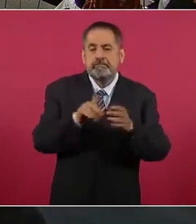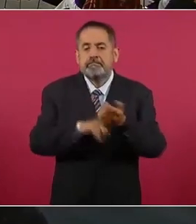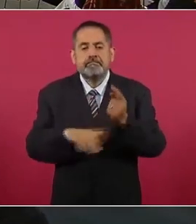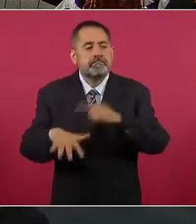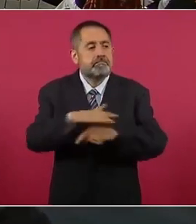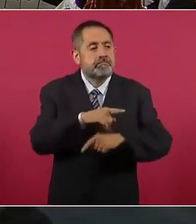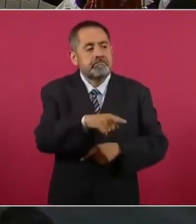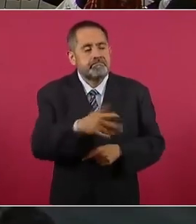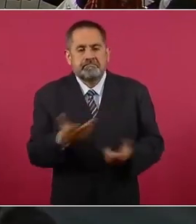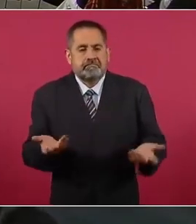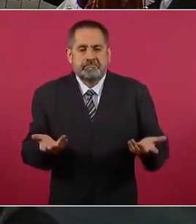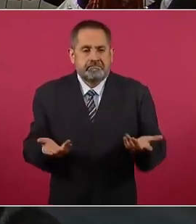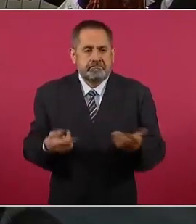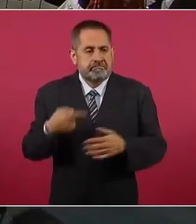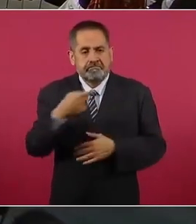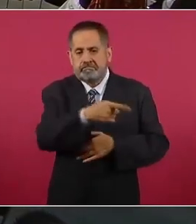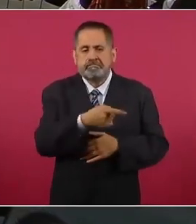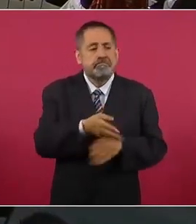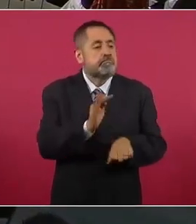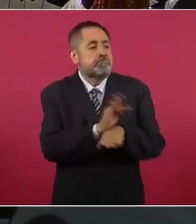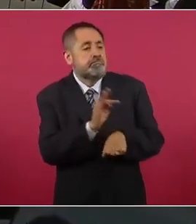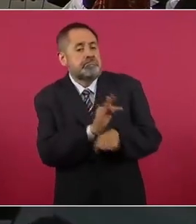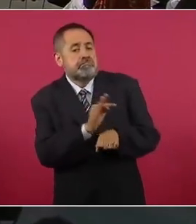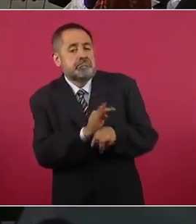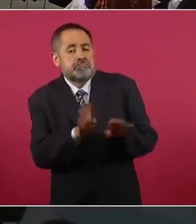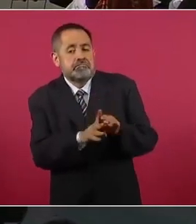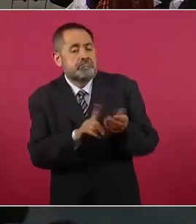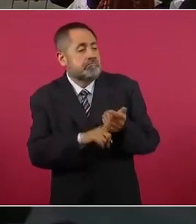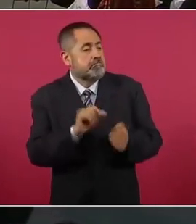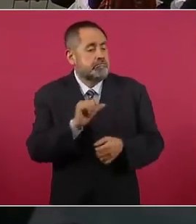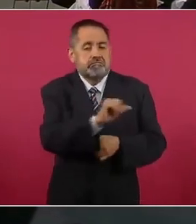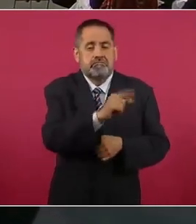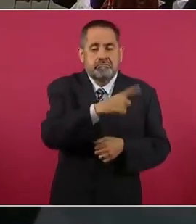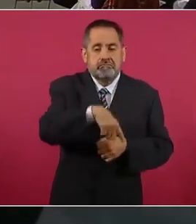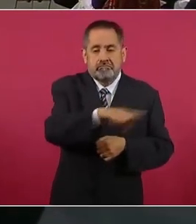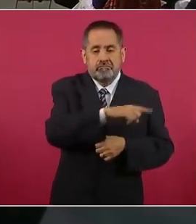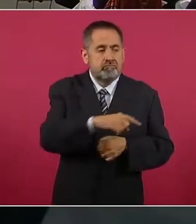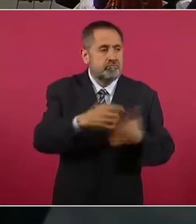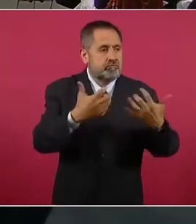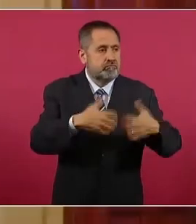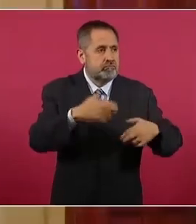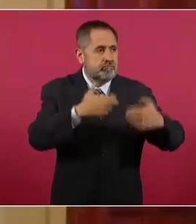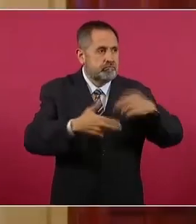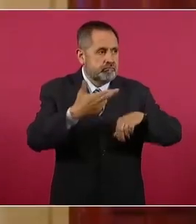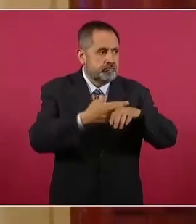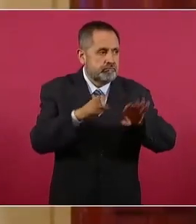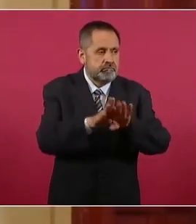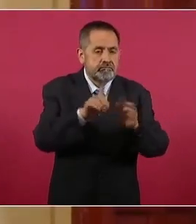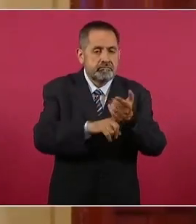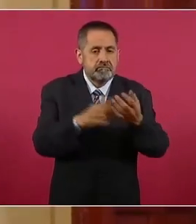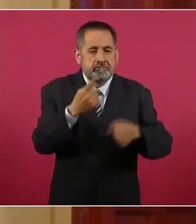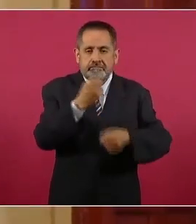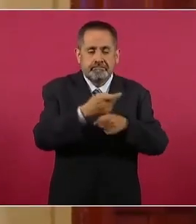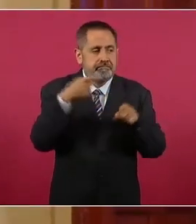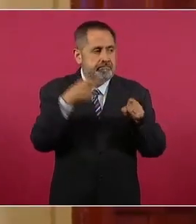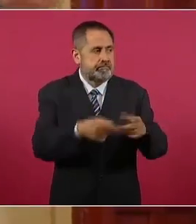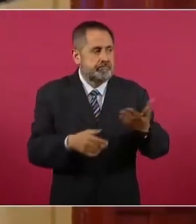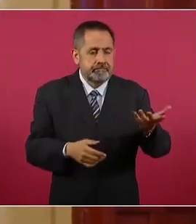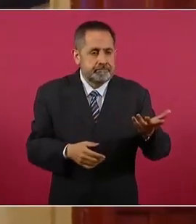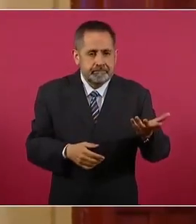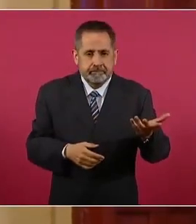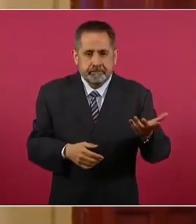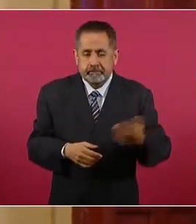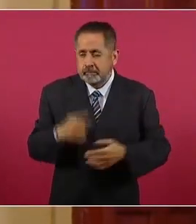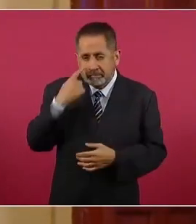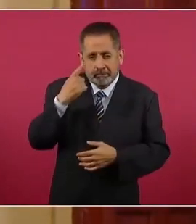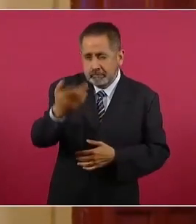embargo, este acabó favoreciendo a los agentes económicos preponderantes. Esto es una